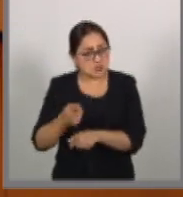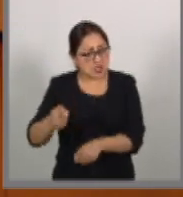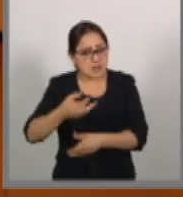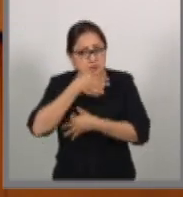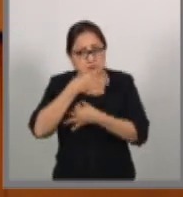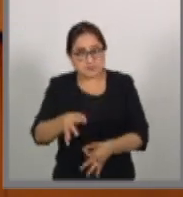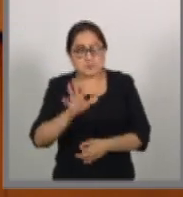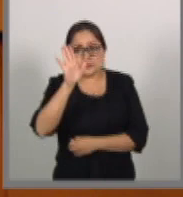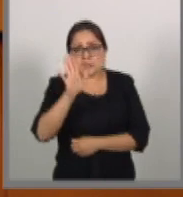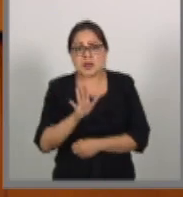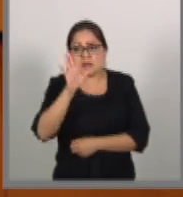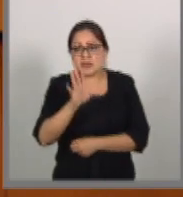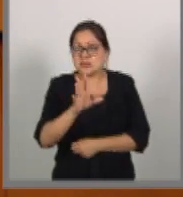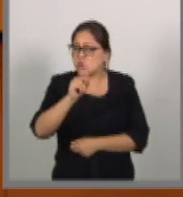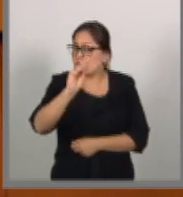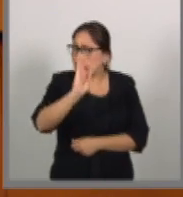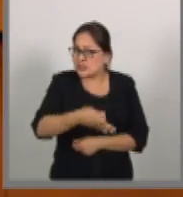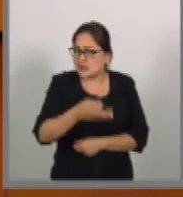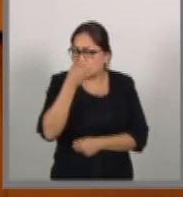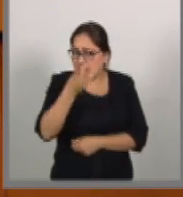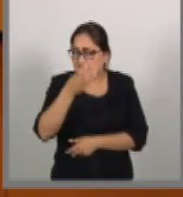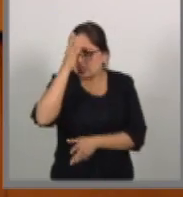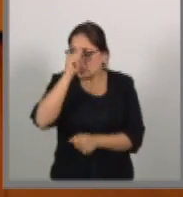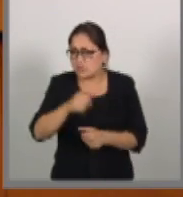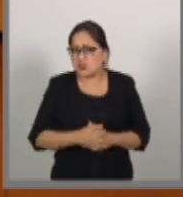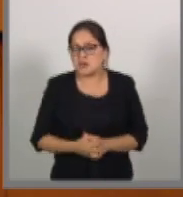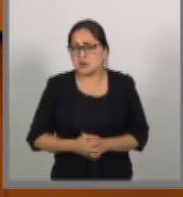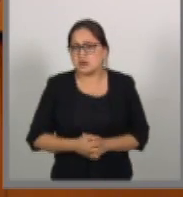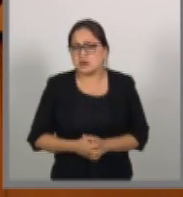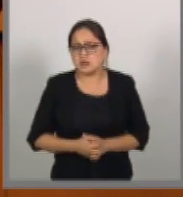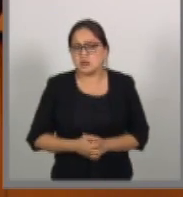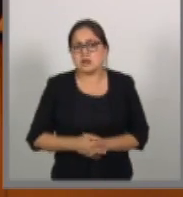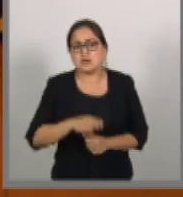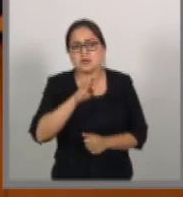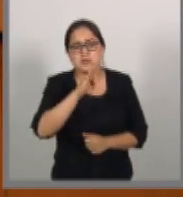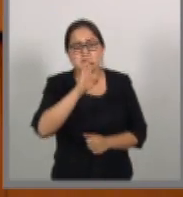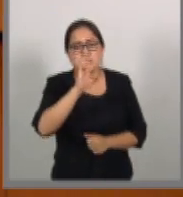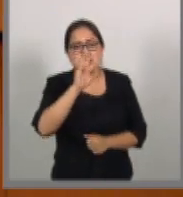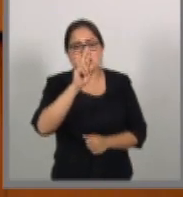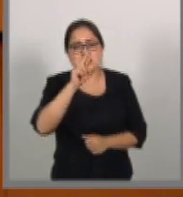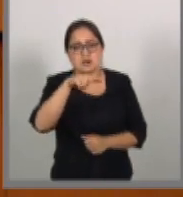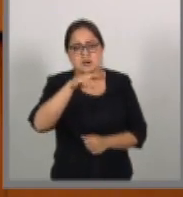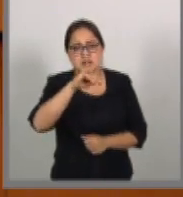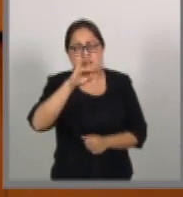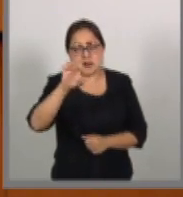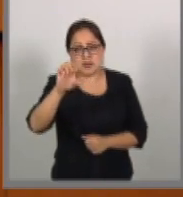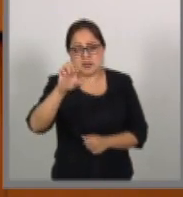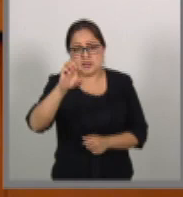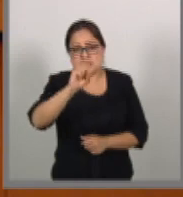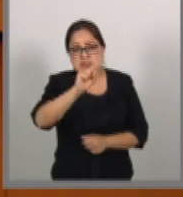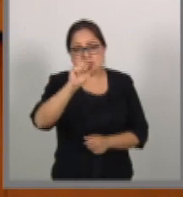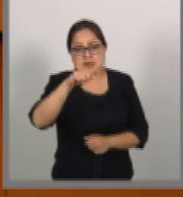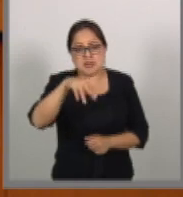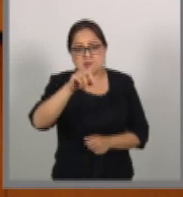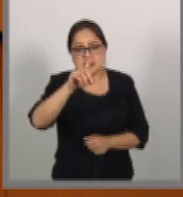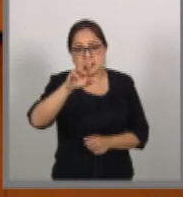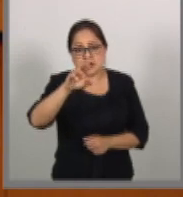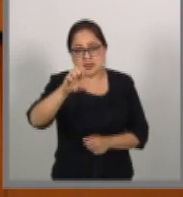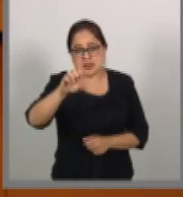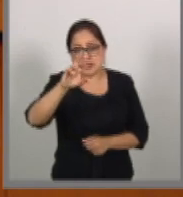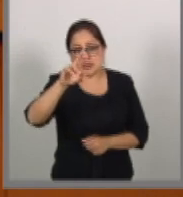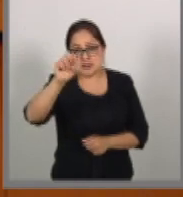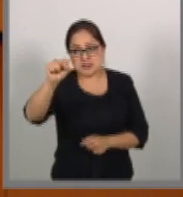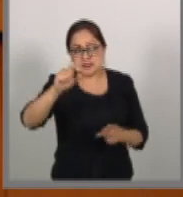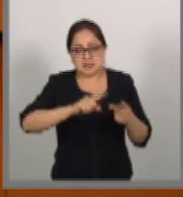declararan en contra de este acuerdo. Bernie Sanders y Hillary